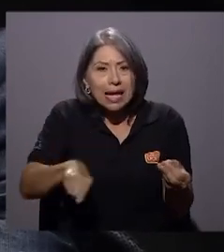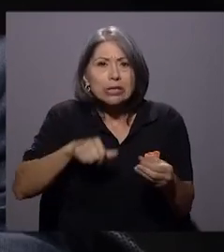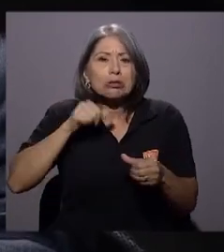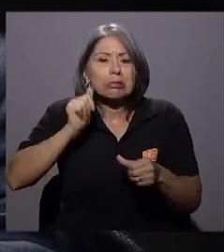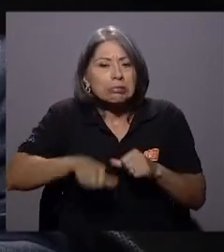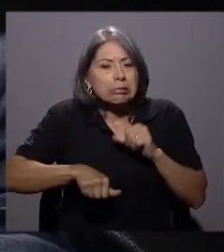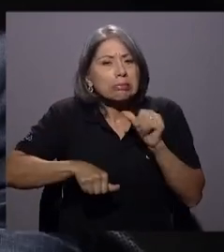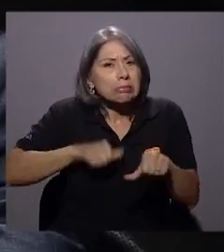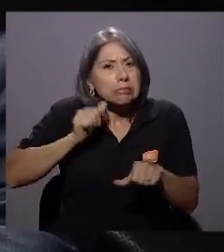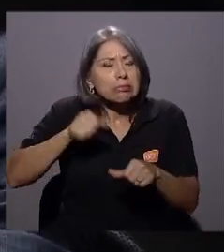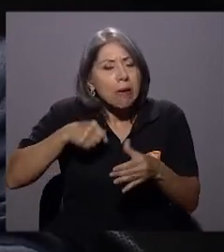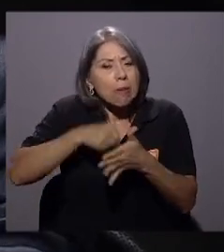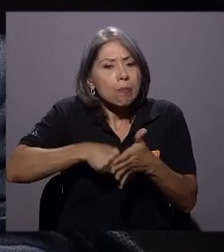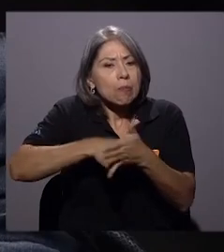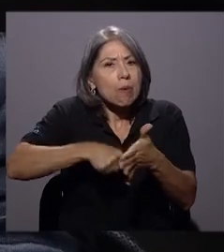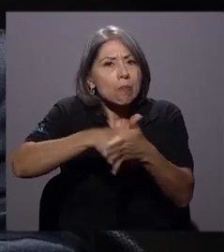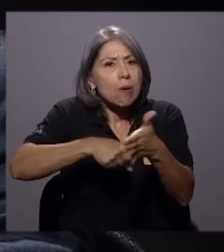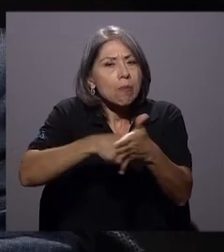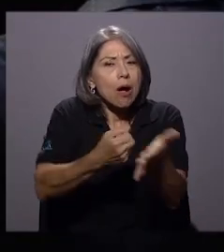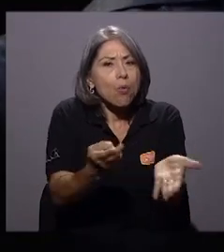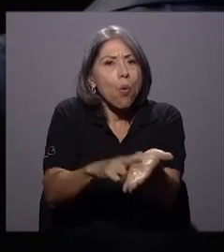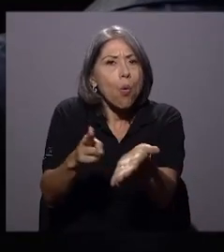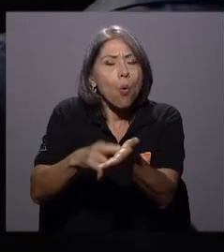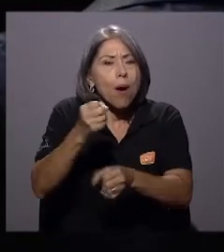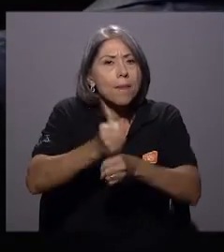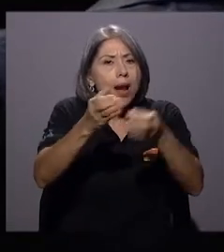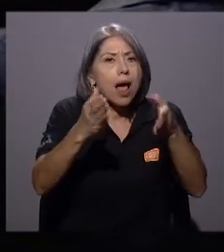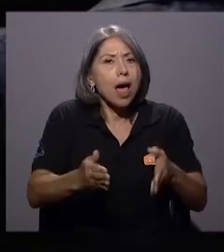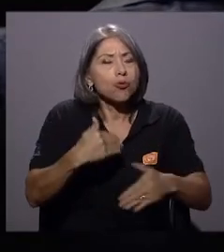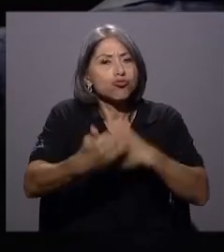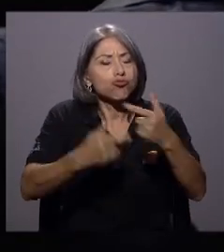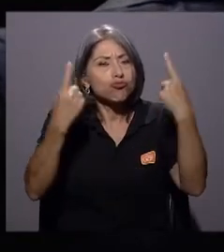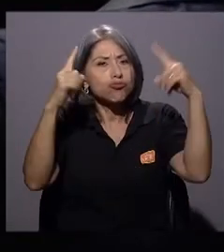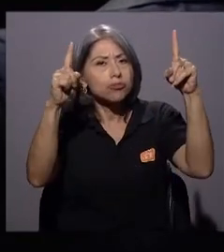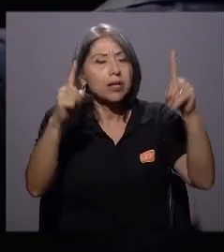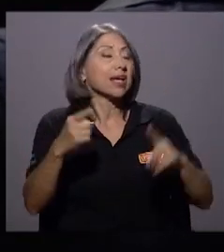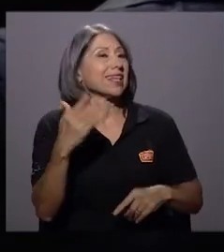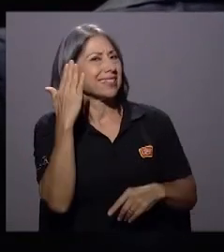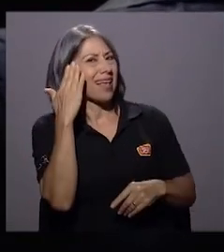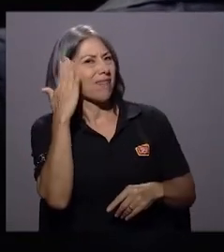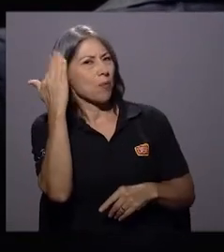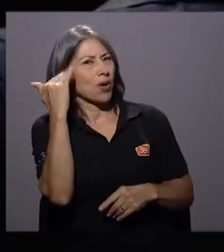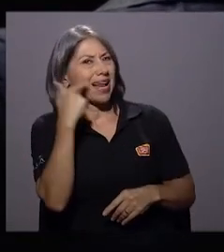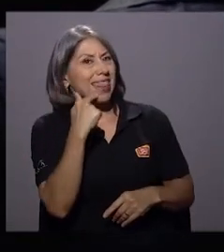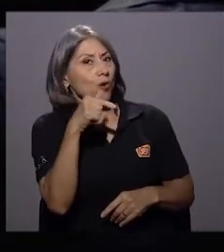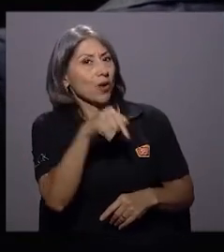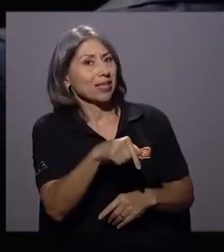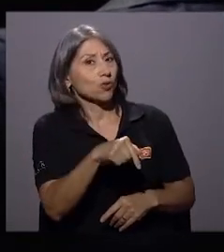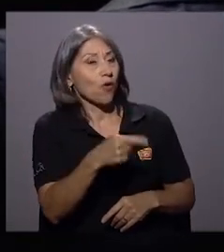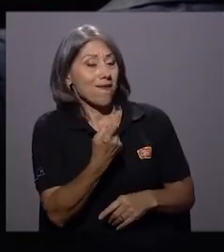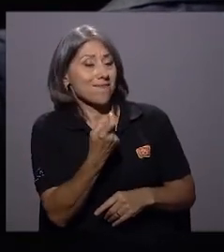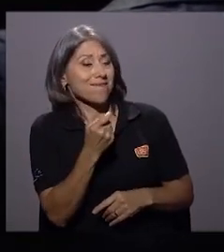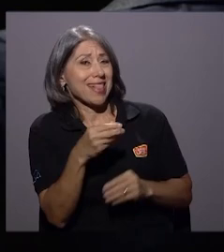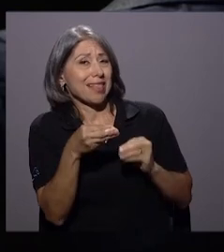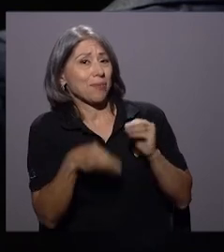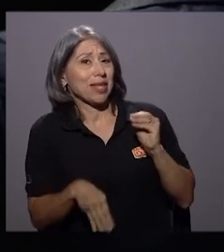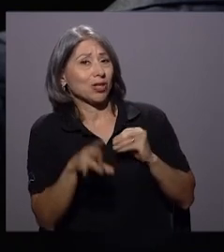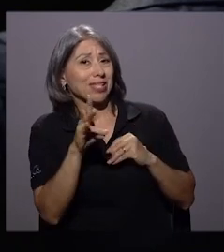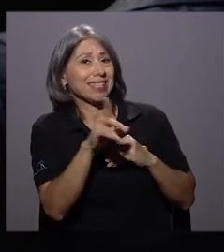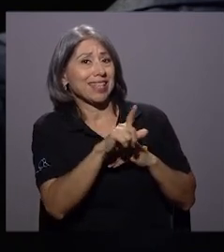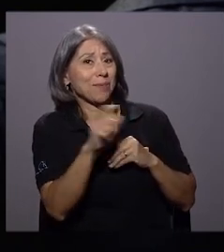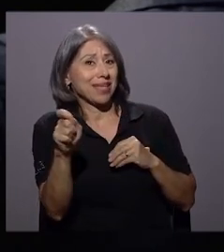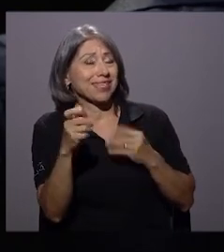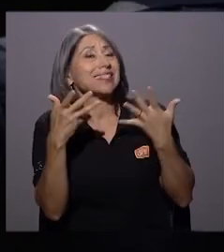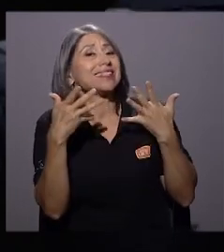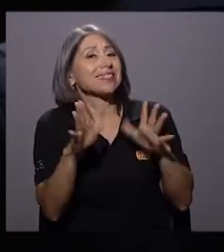sosteniendo a sus empleados y produciendo de la mejor manera. ¿Sabe por qué le digo eso, Don Warner? Porque estamos en menos de siete meses de que ya estén en campaña cada